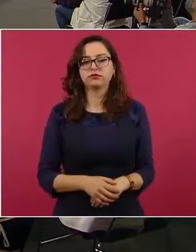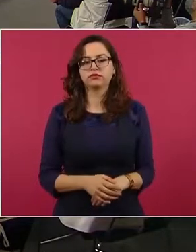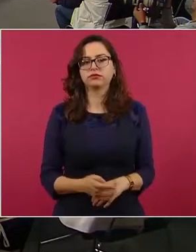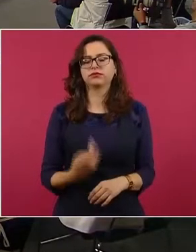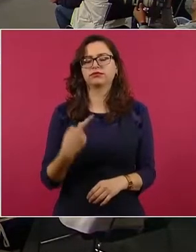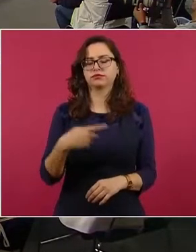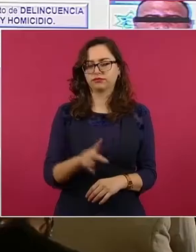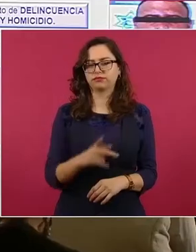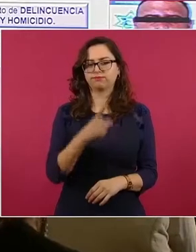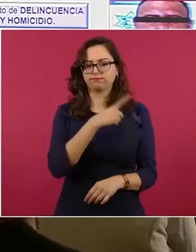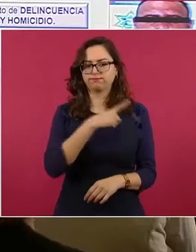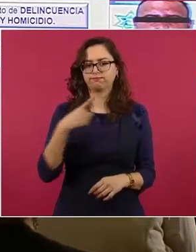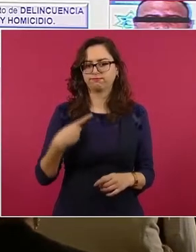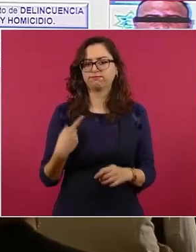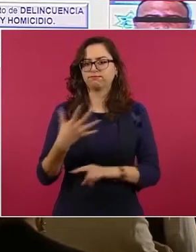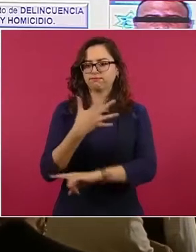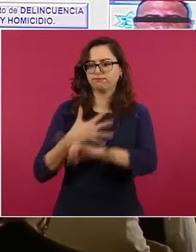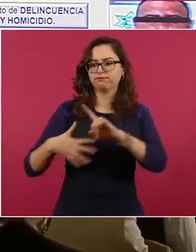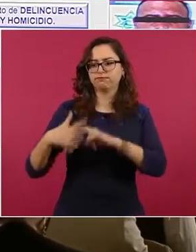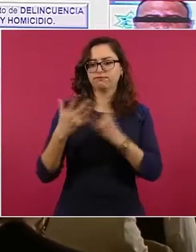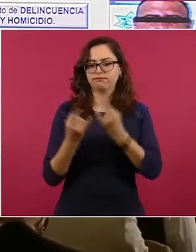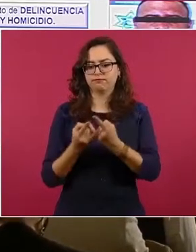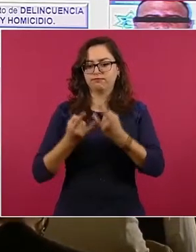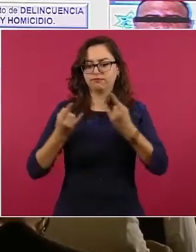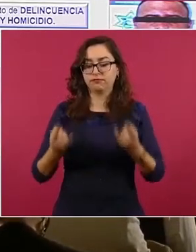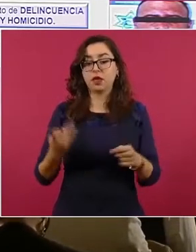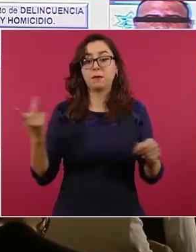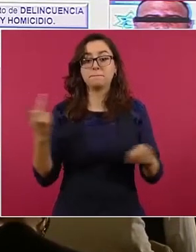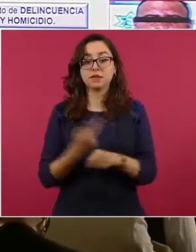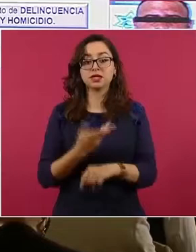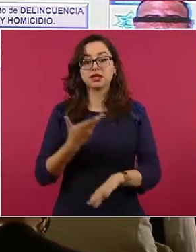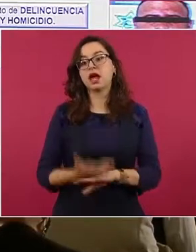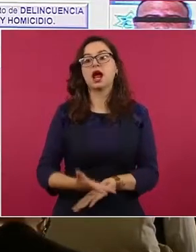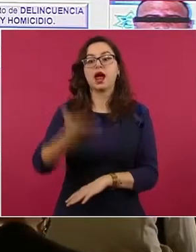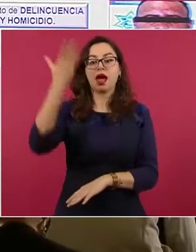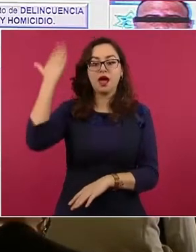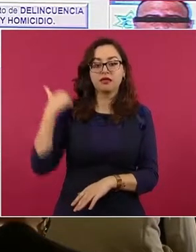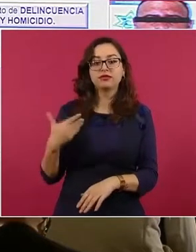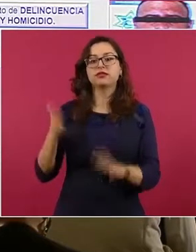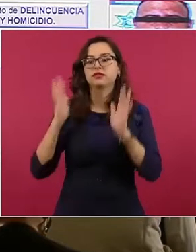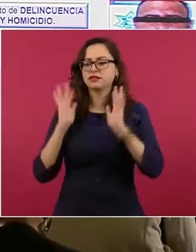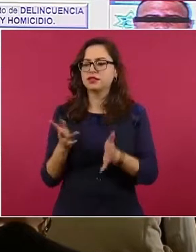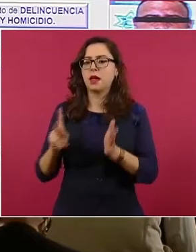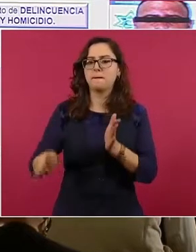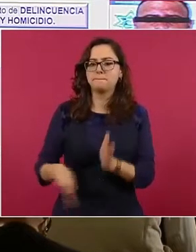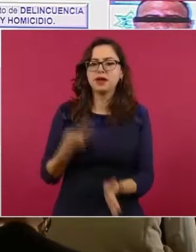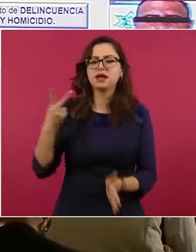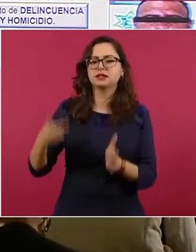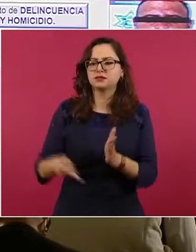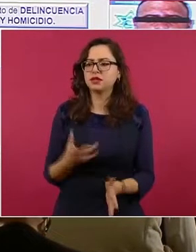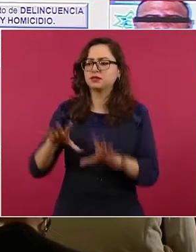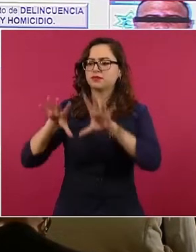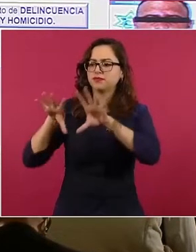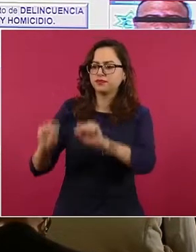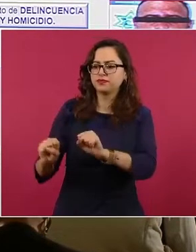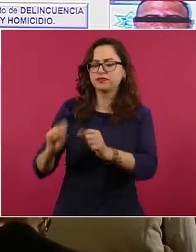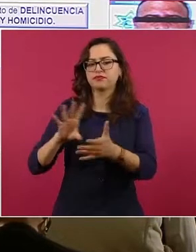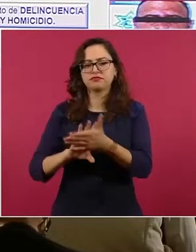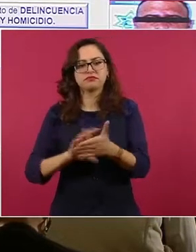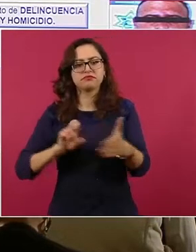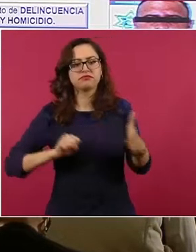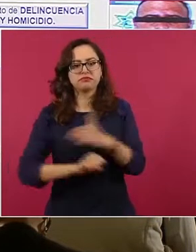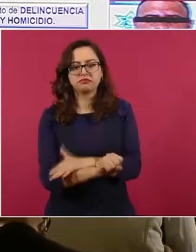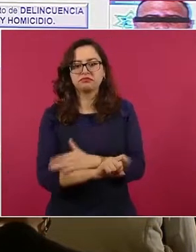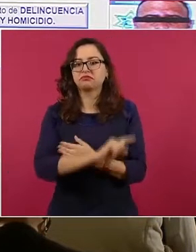porque este sujeto ya había sido detenido por diferentes delitos en diferentes lugares y no obstante no se pudo